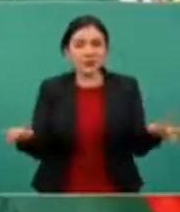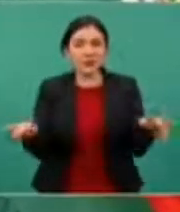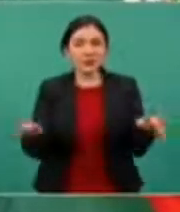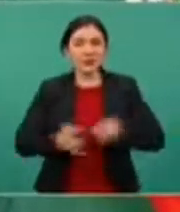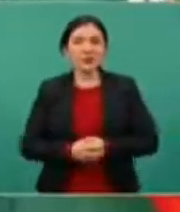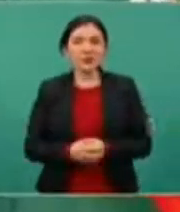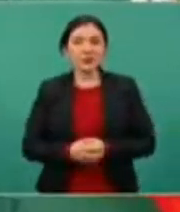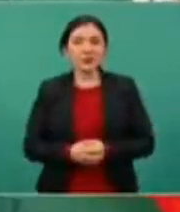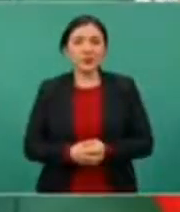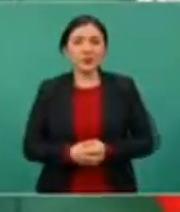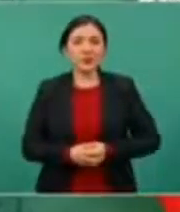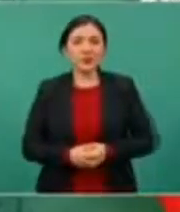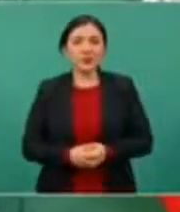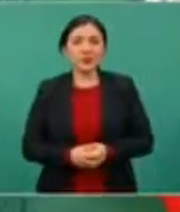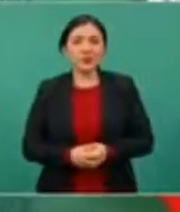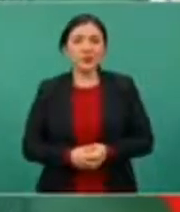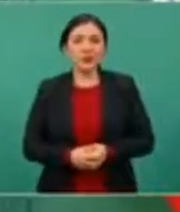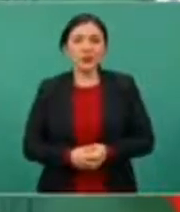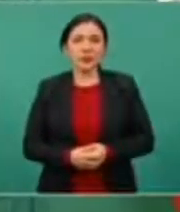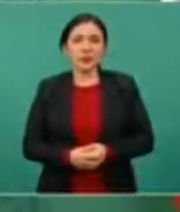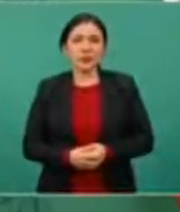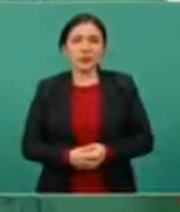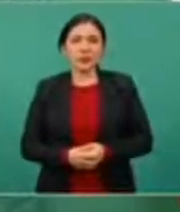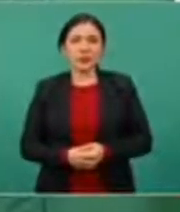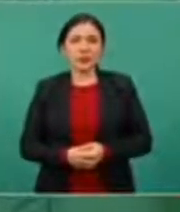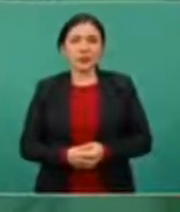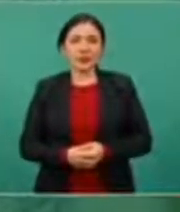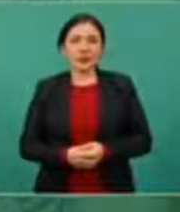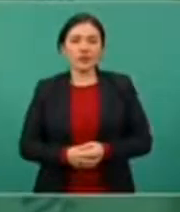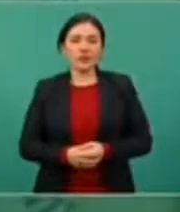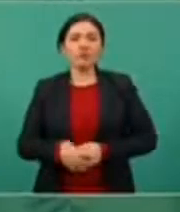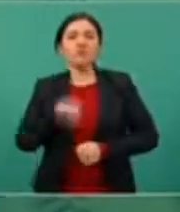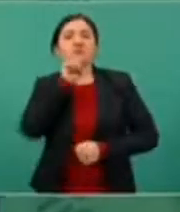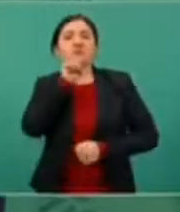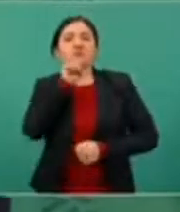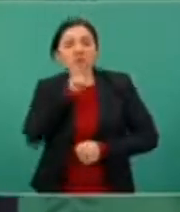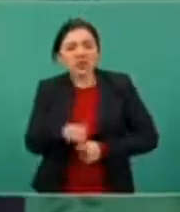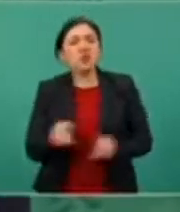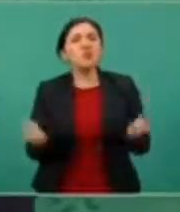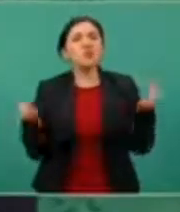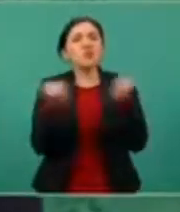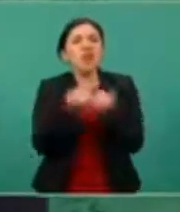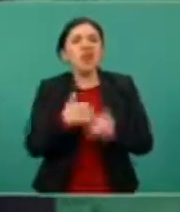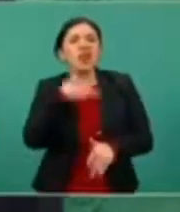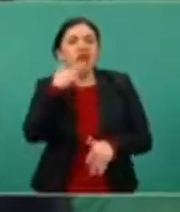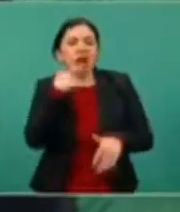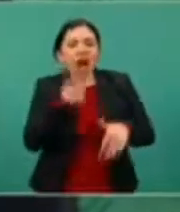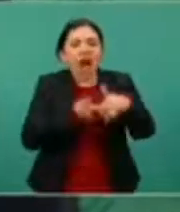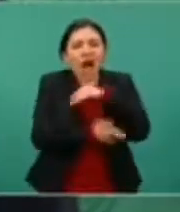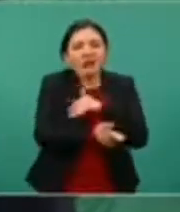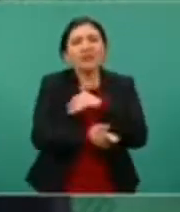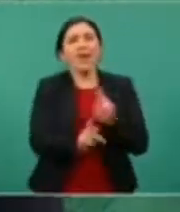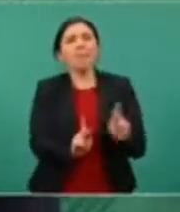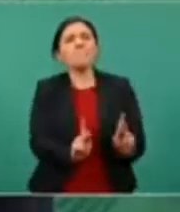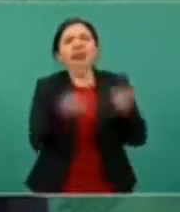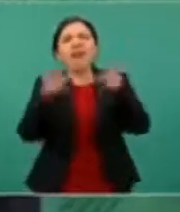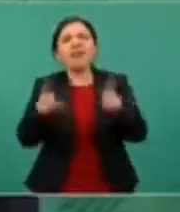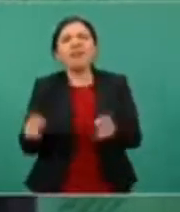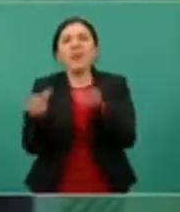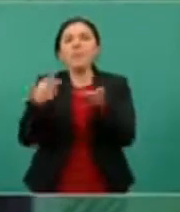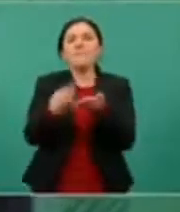la corrupción y vendiendo plazas?